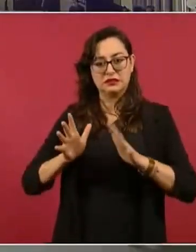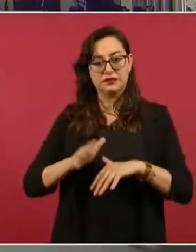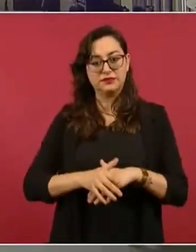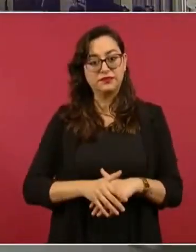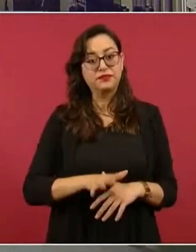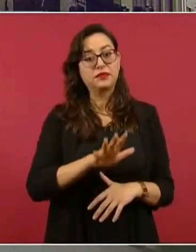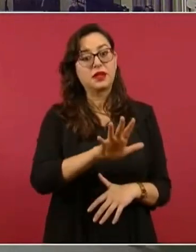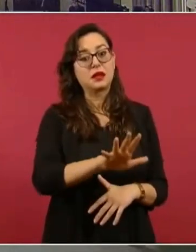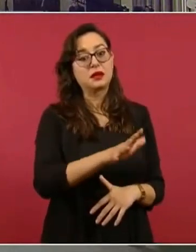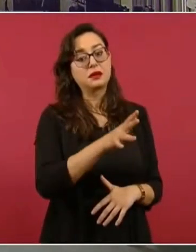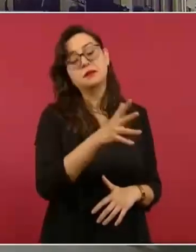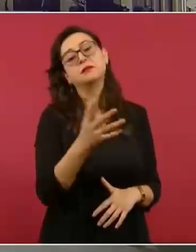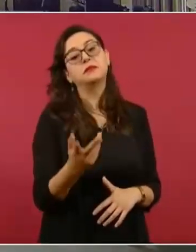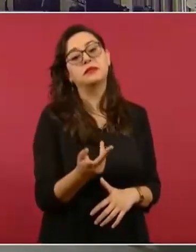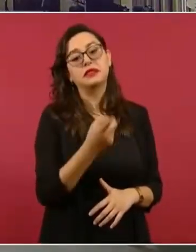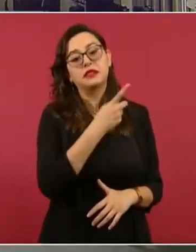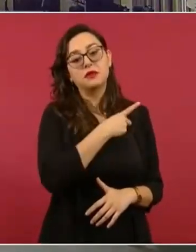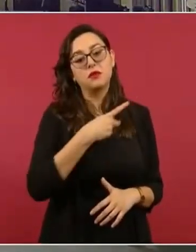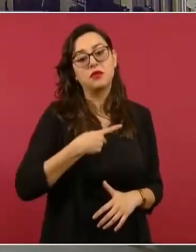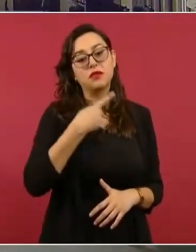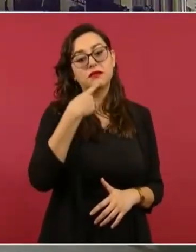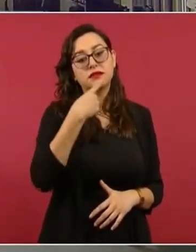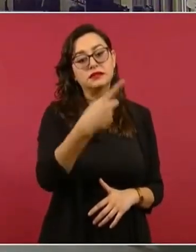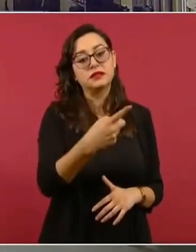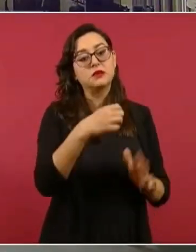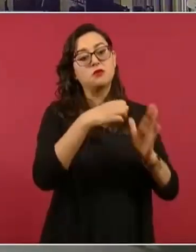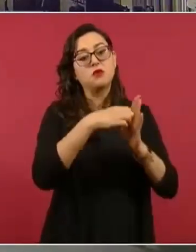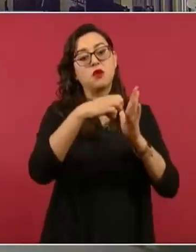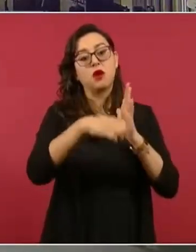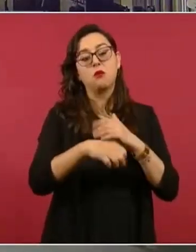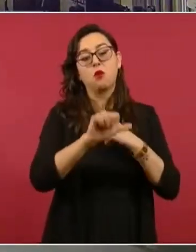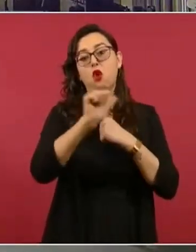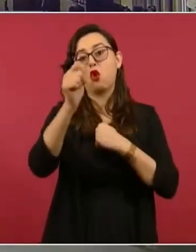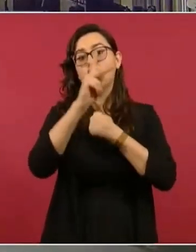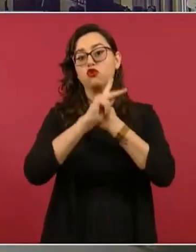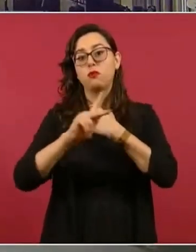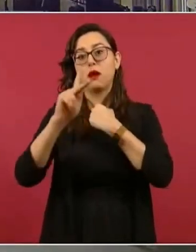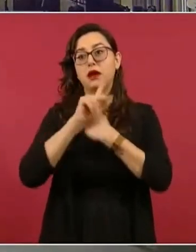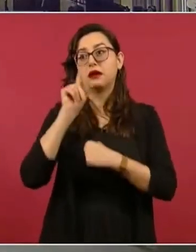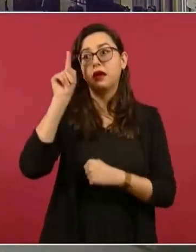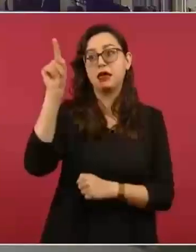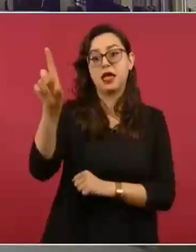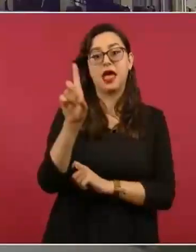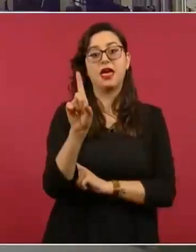precisamente la medicina tradicional viene a ampliar esta gama de alternativas médicas